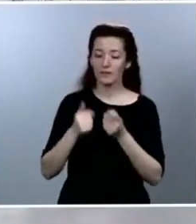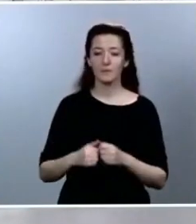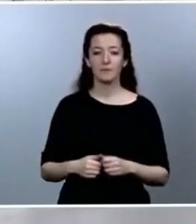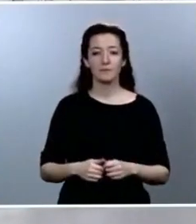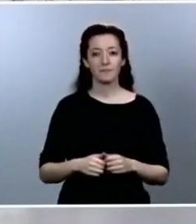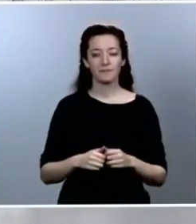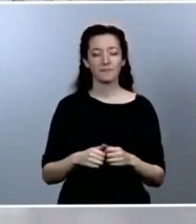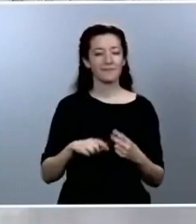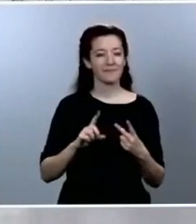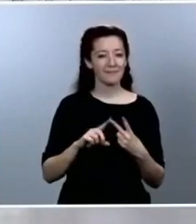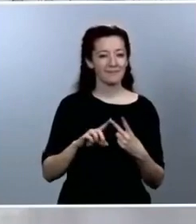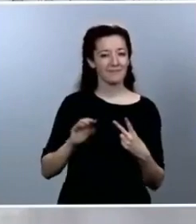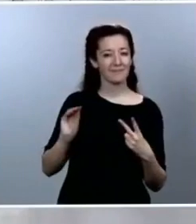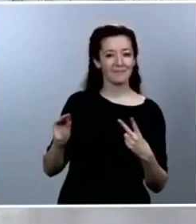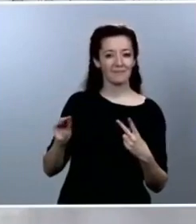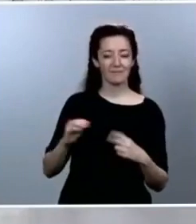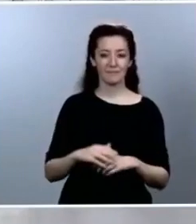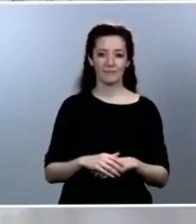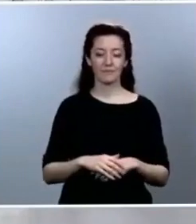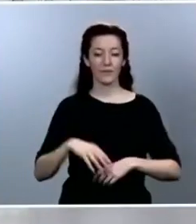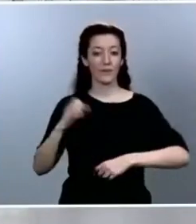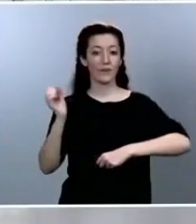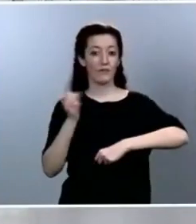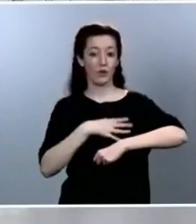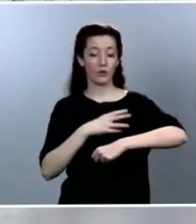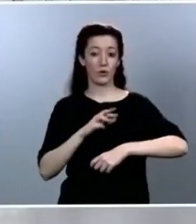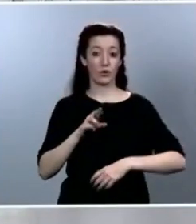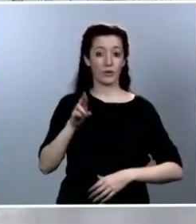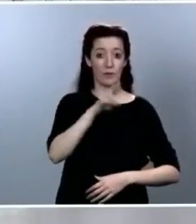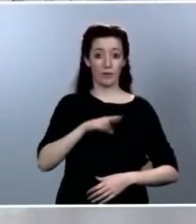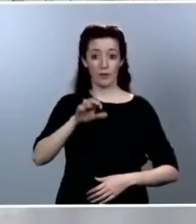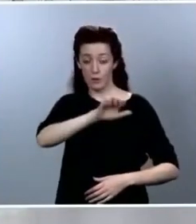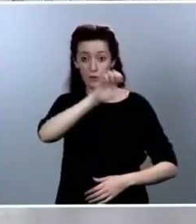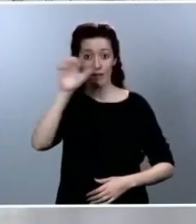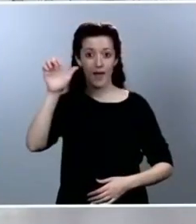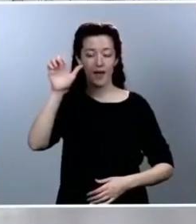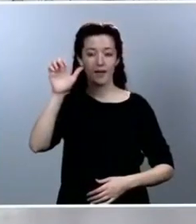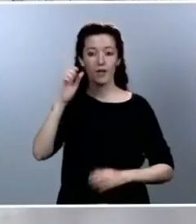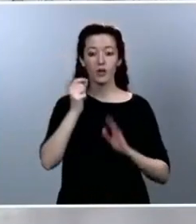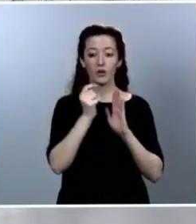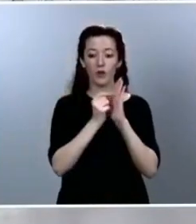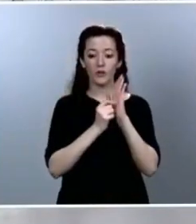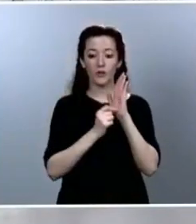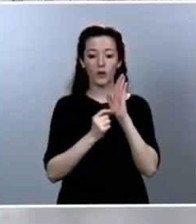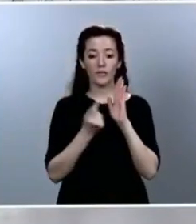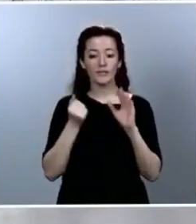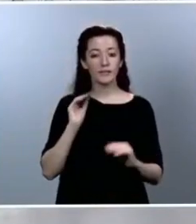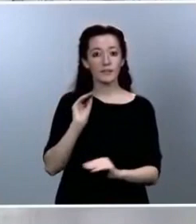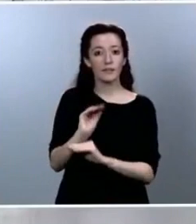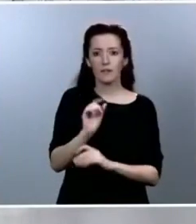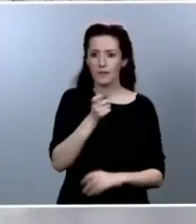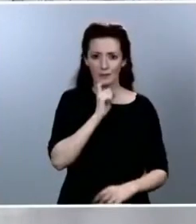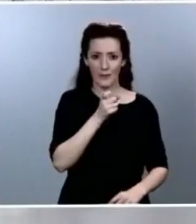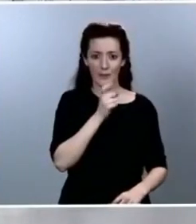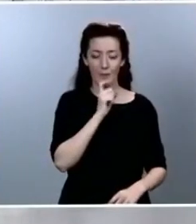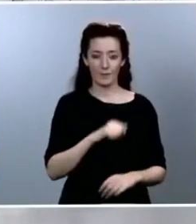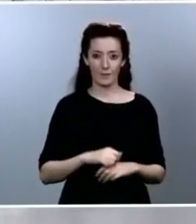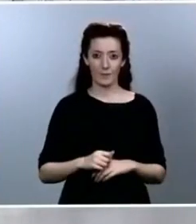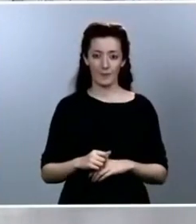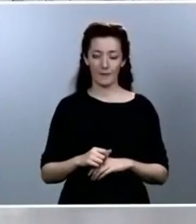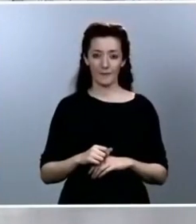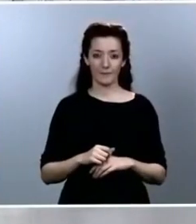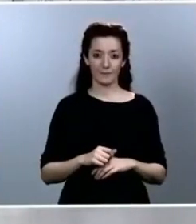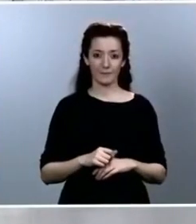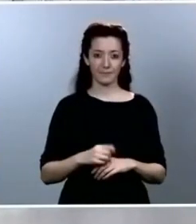financiar el Fondo de Recuperación Europeo. Este dinero para España debería ser un apoyo sin